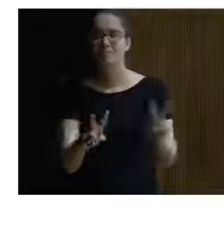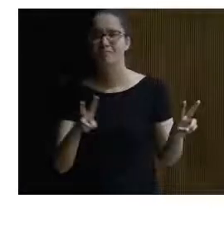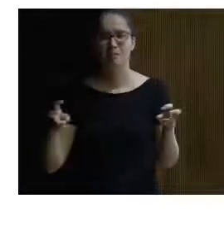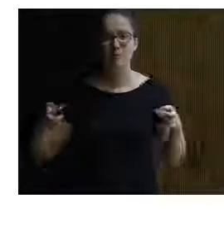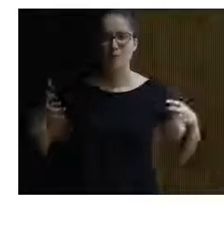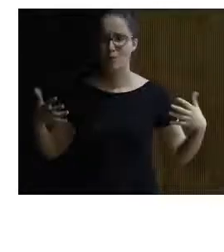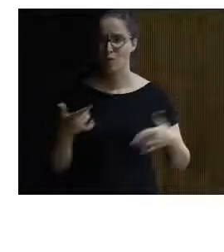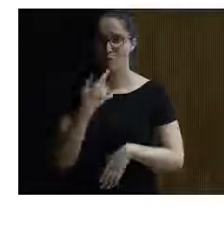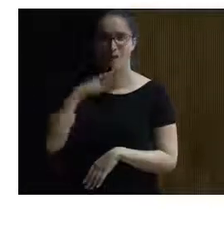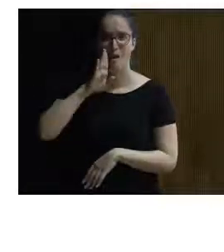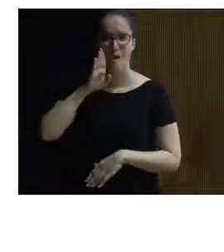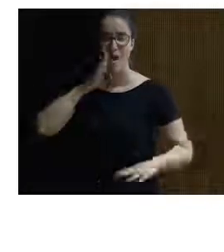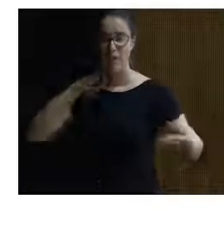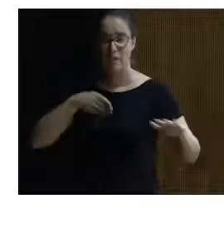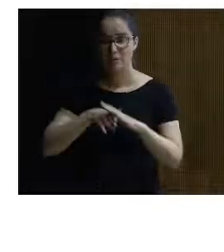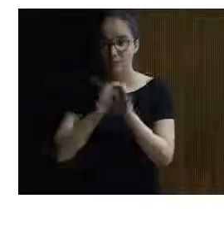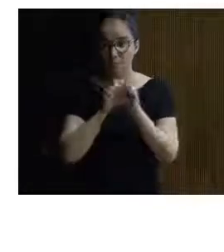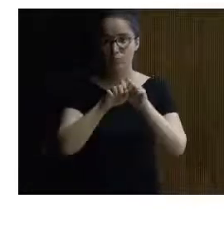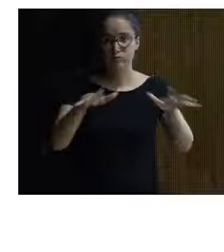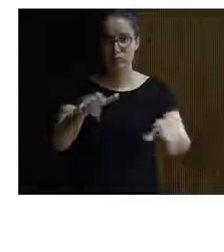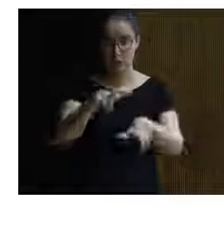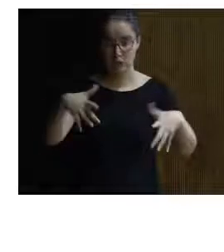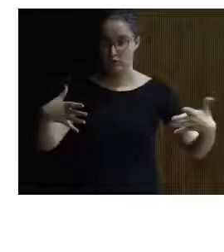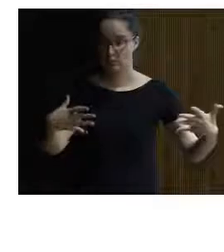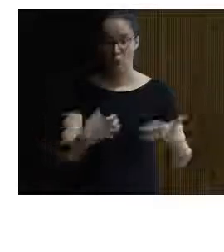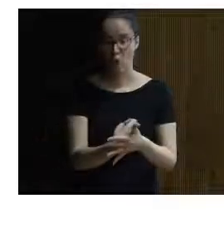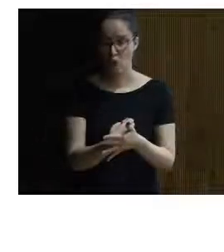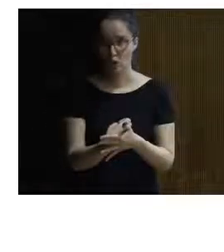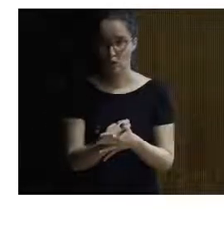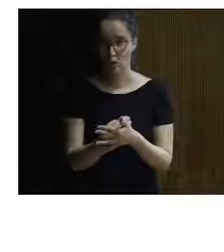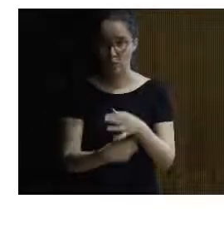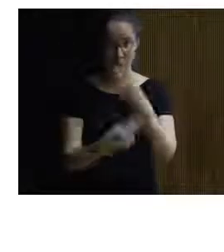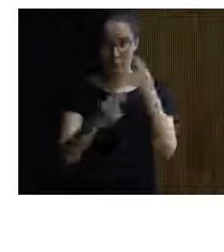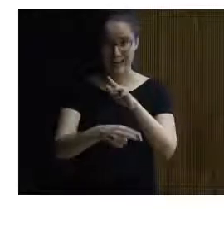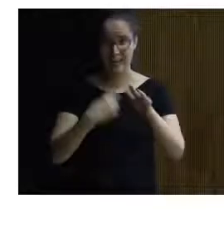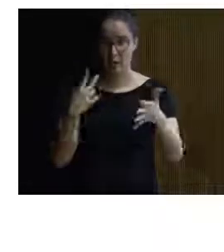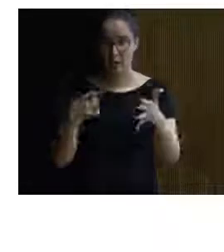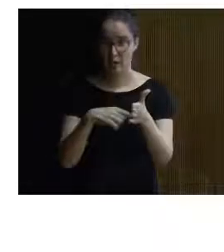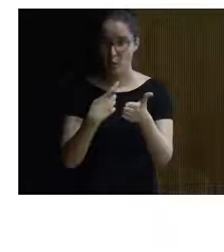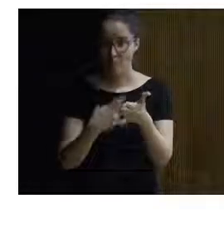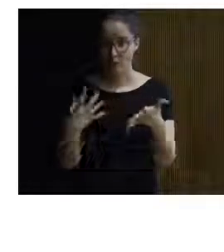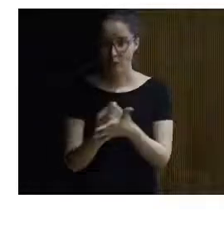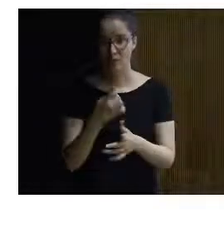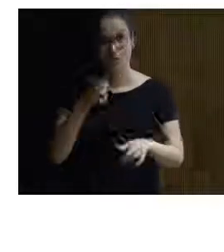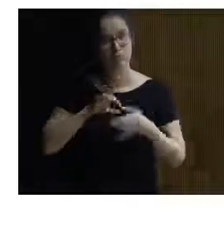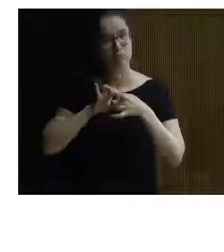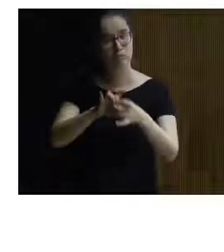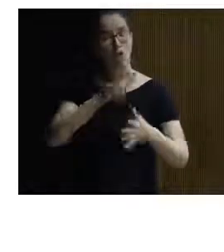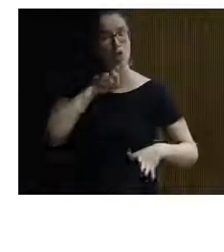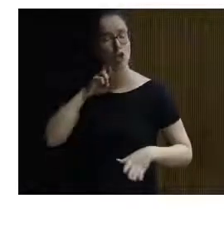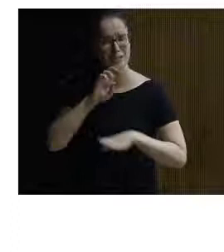a como decíamos antes hacerlo llegar un poco a todo tipo de públicos y también un poco que tiene que ver con la